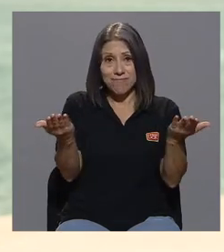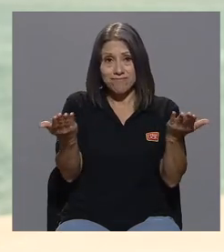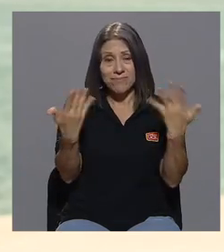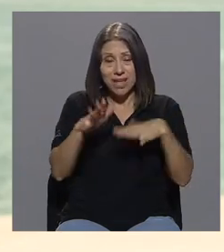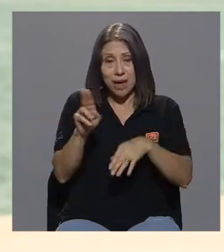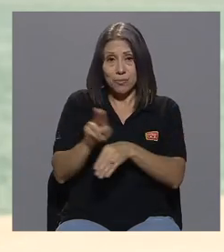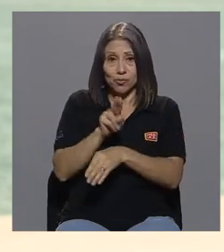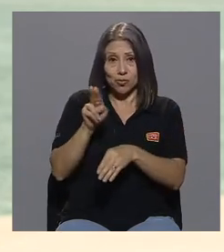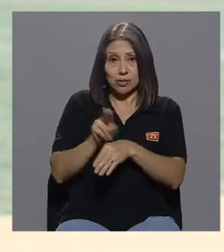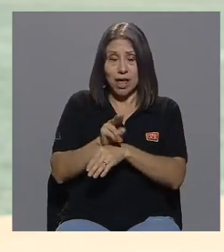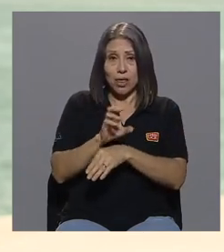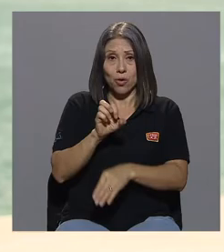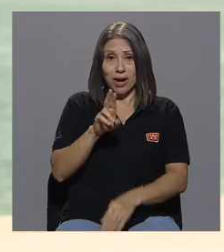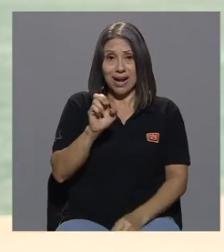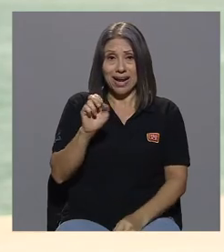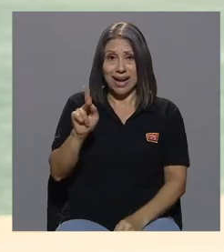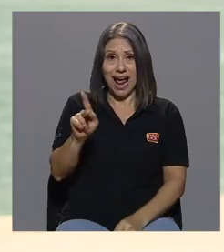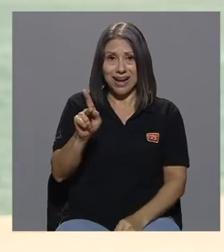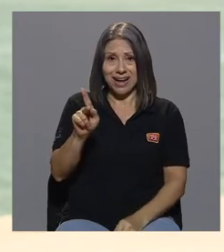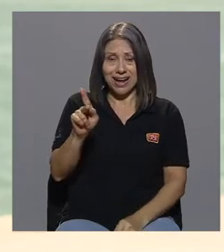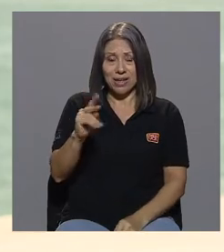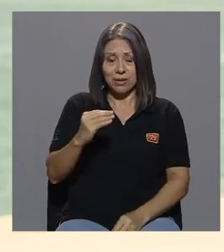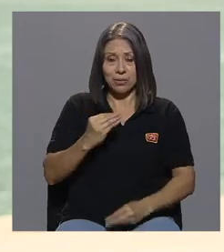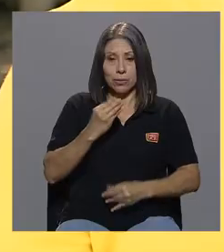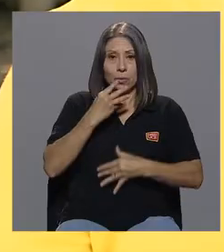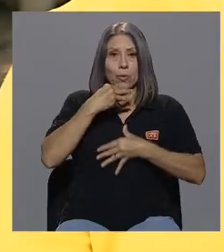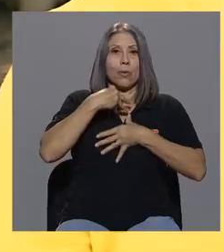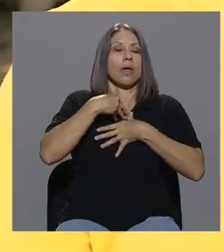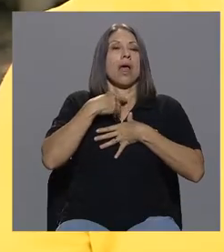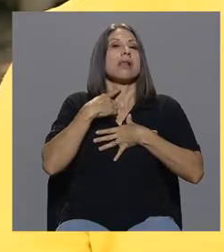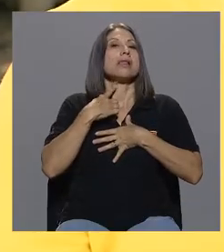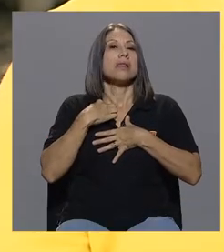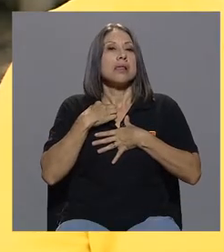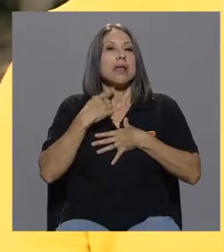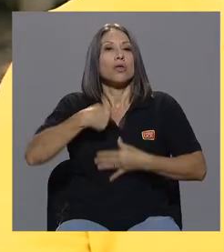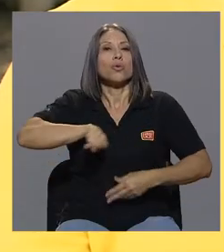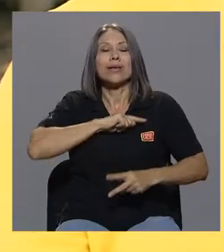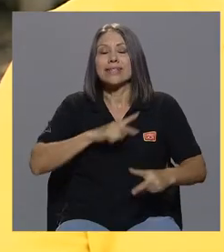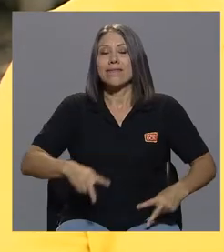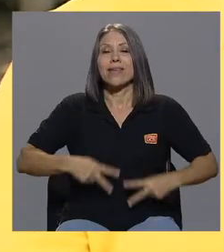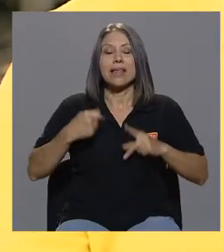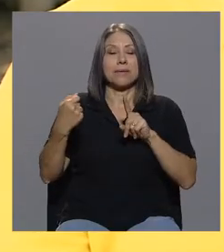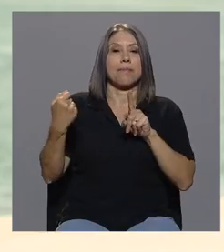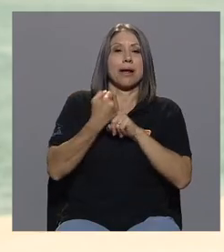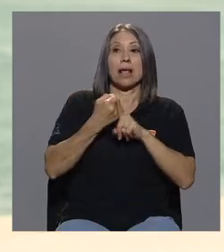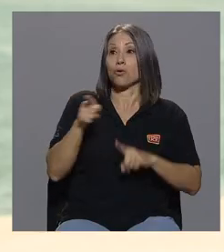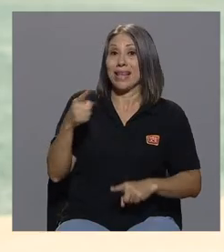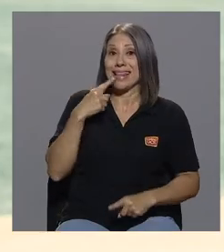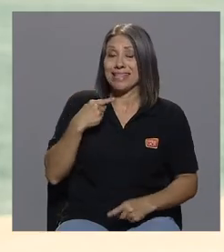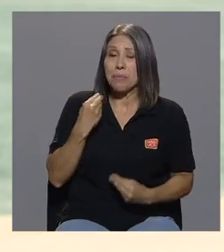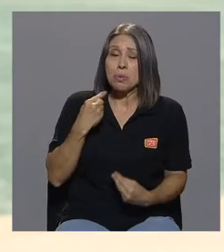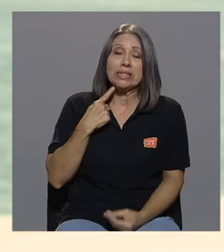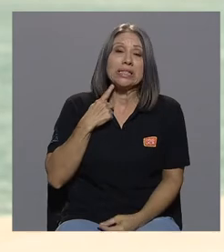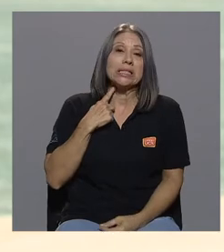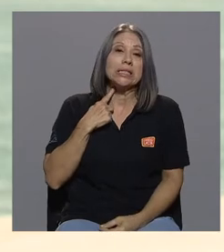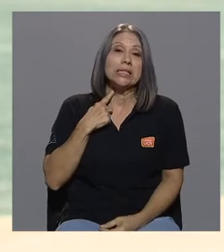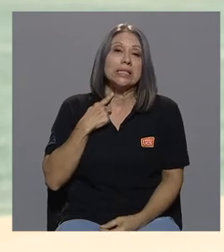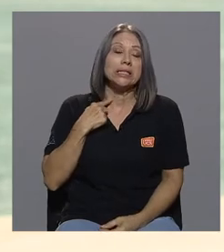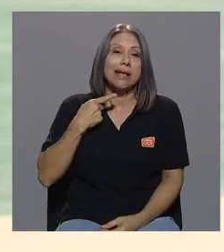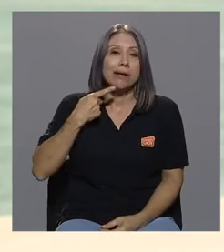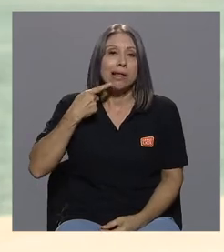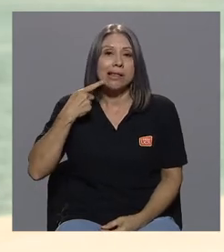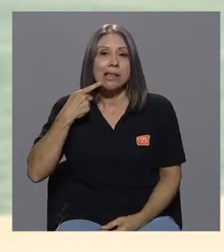crack, nuestras vidas quedan impactadas desde el primer momento. Muy adictivo, me decía usted que era. Sí, en realidad sí.